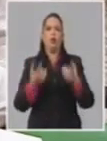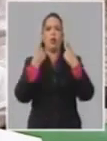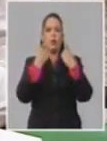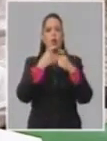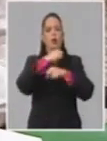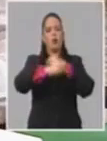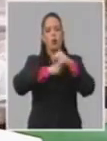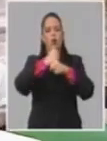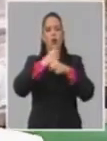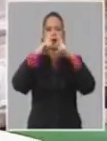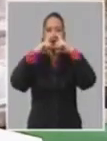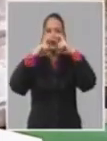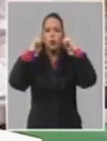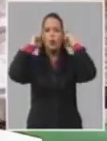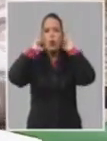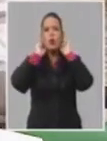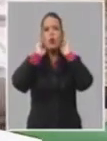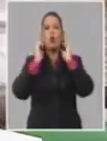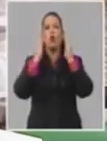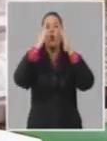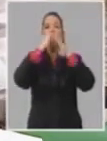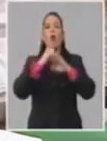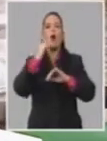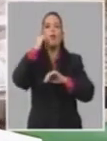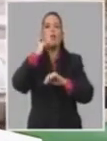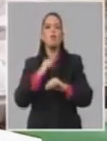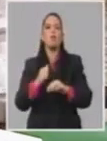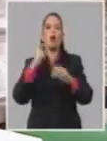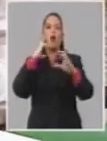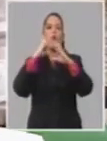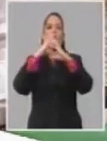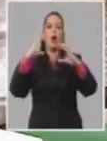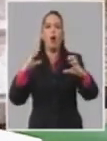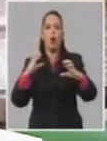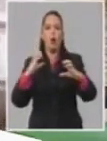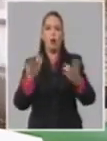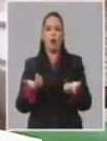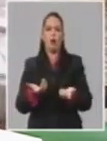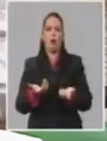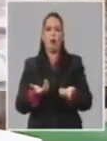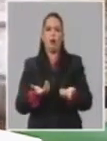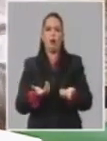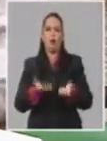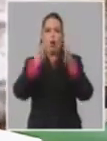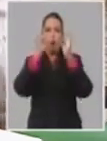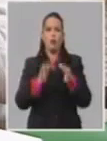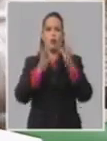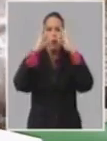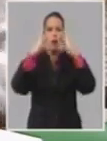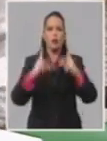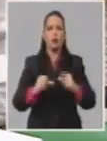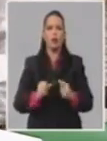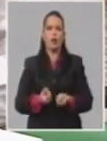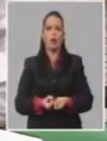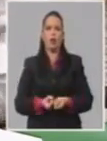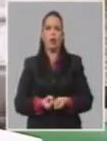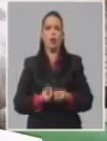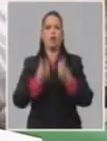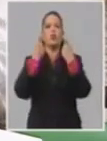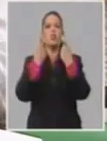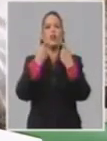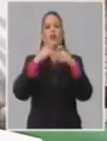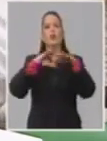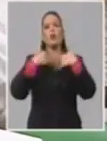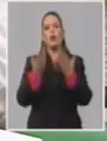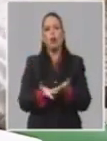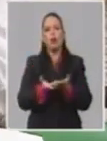servicios. Los servicios públicos son los que tenemos y al contrario, lo que necesitamos es que menos personas se muevan